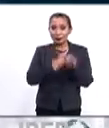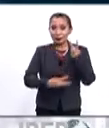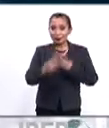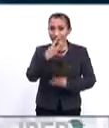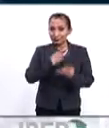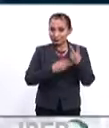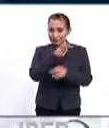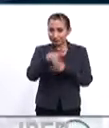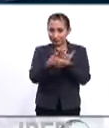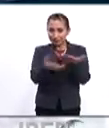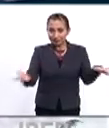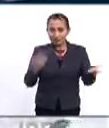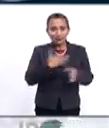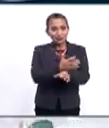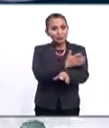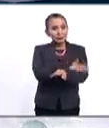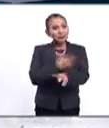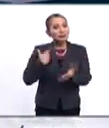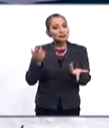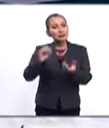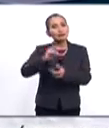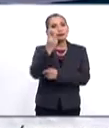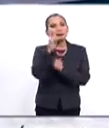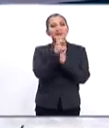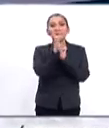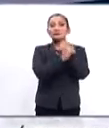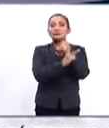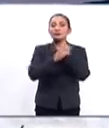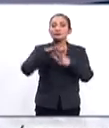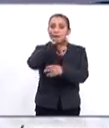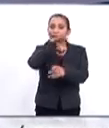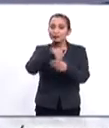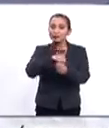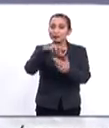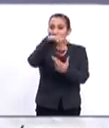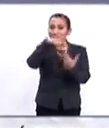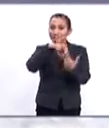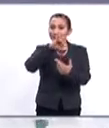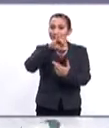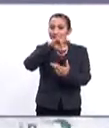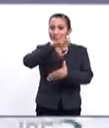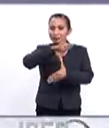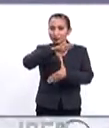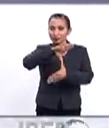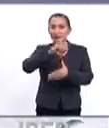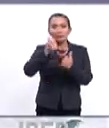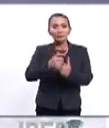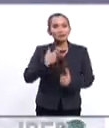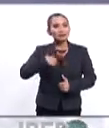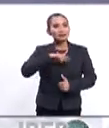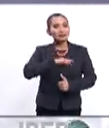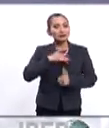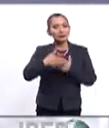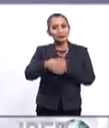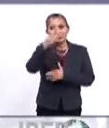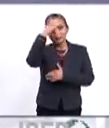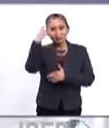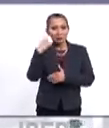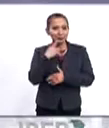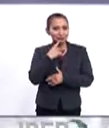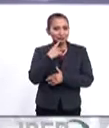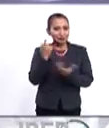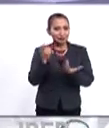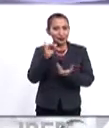bienvenida a todos quienes nos acompañan desde los 22 países que componen la región iberoamericana. Quédense con nosotros en los próximos 30